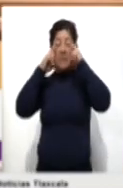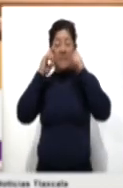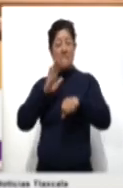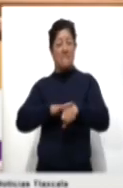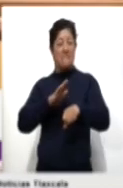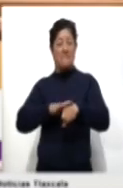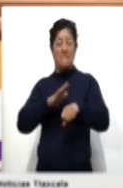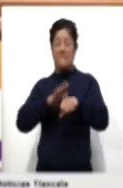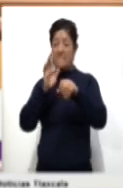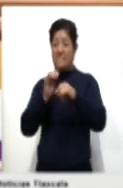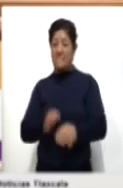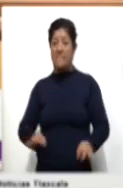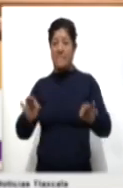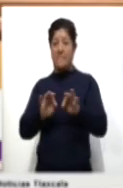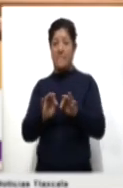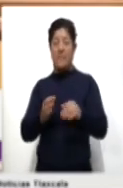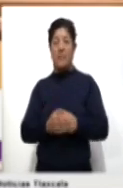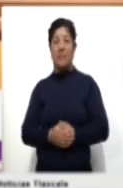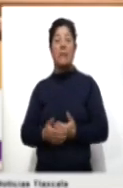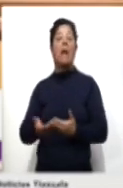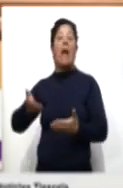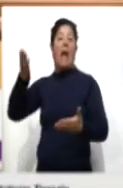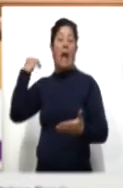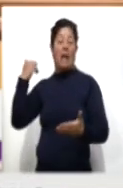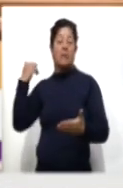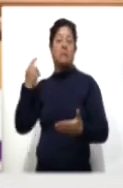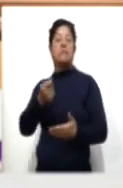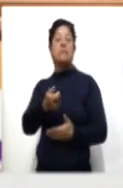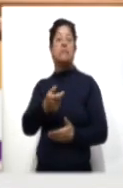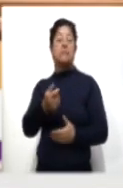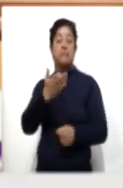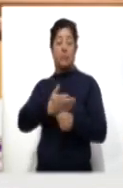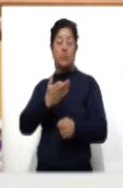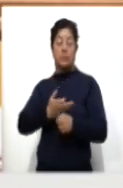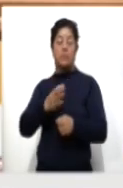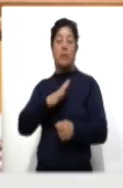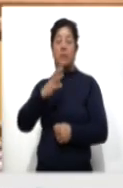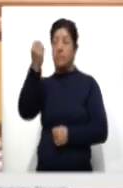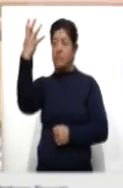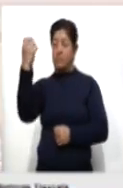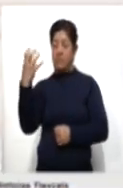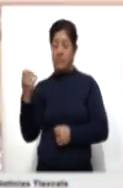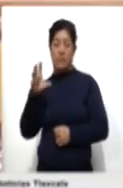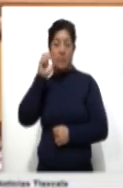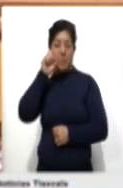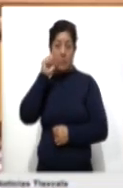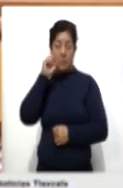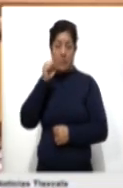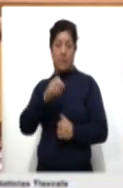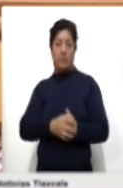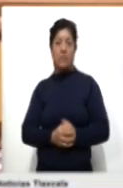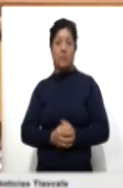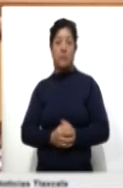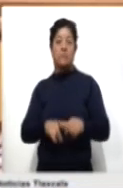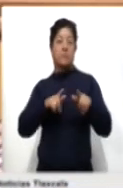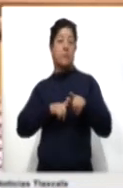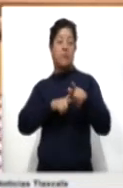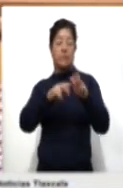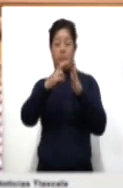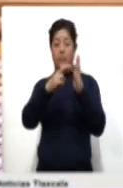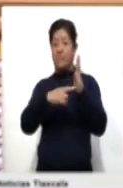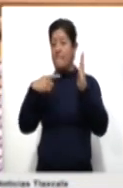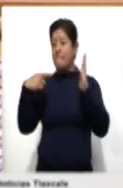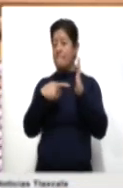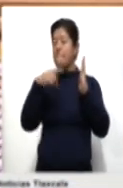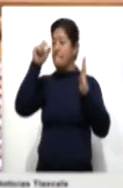por la cantidad de contactos que tenemos. Estamos en el semáforo naranja ya en el estado. Seguimos con el mismo protocolo